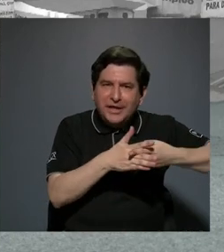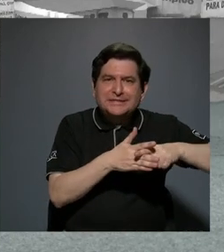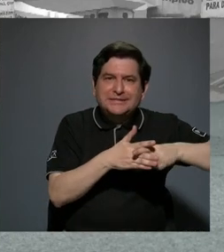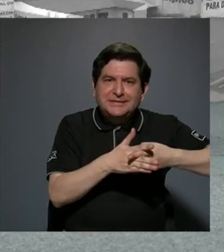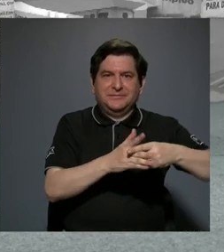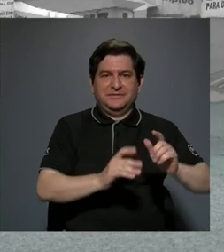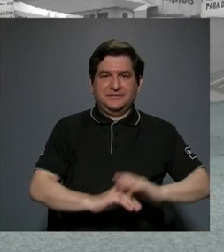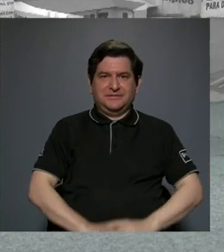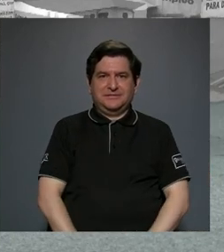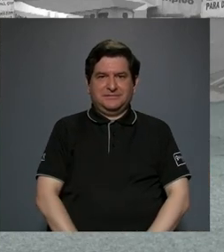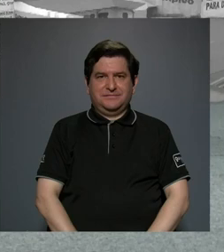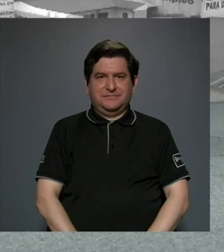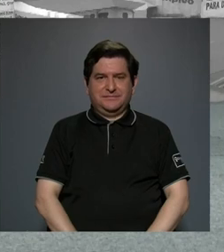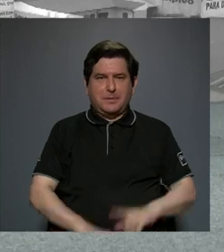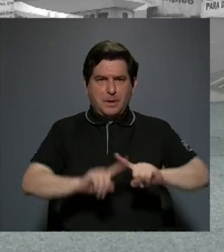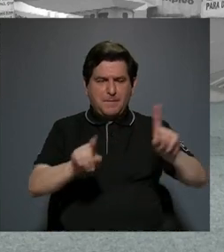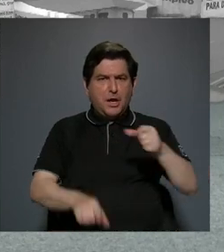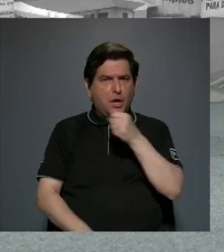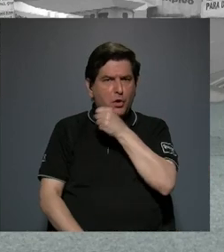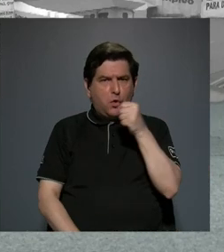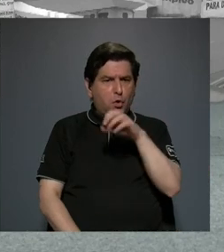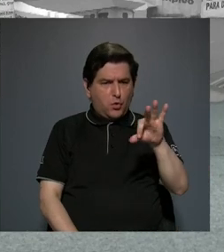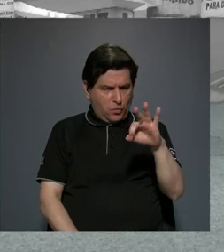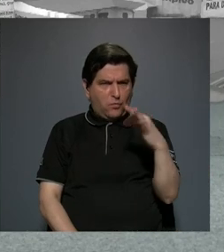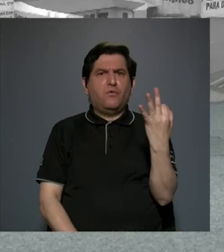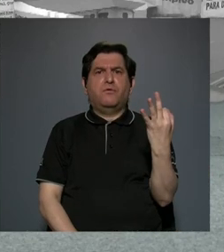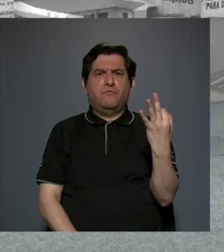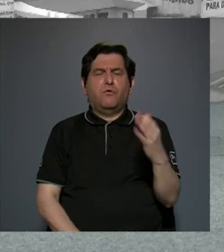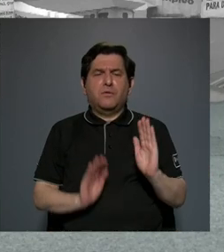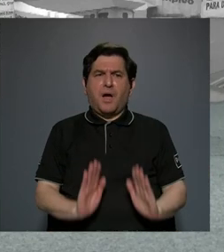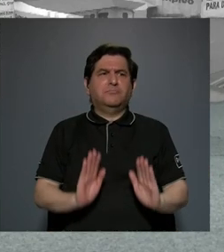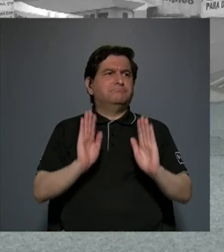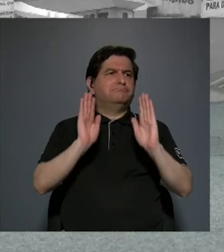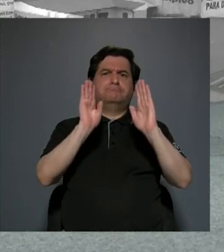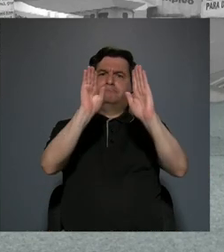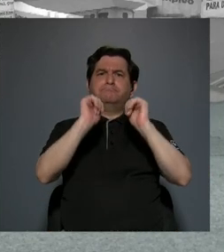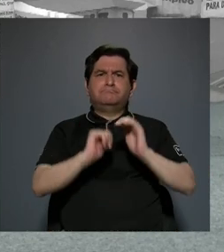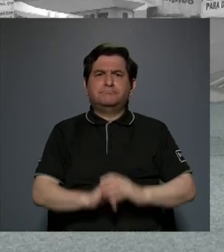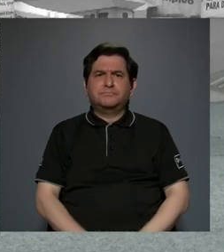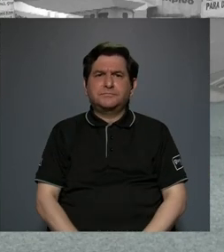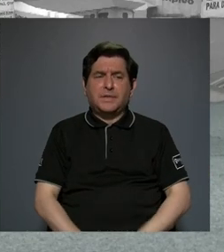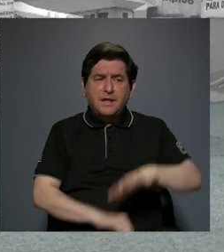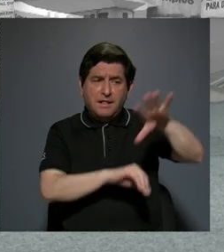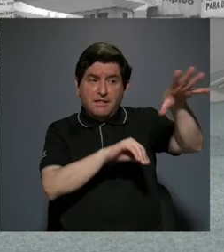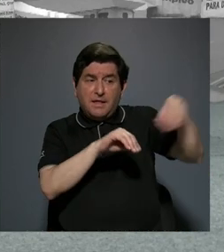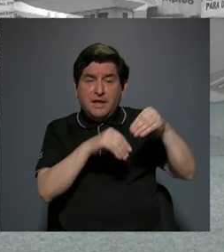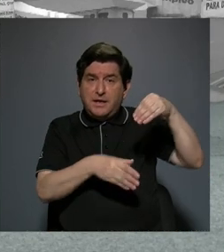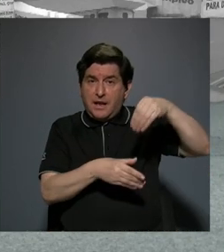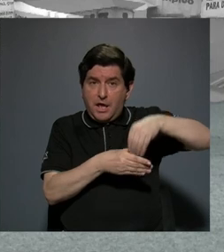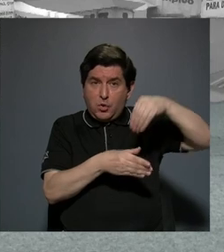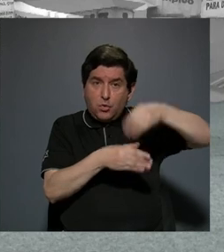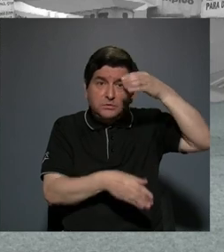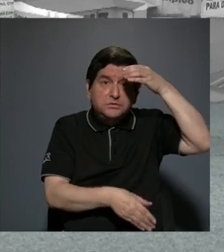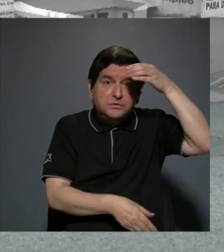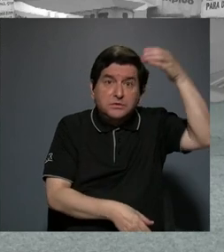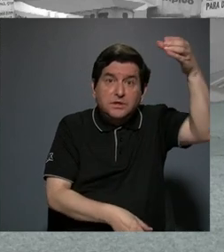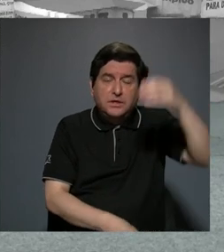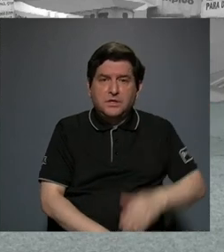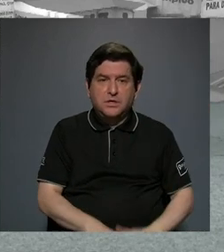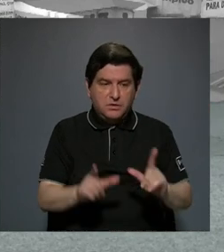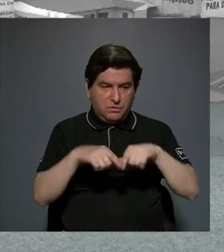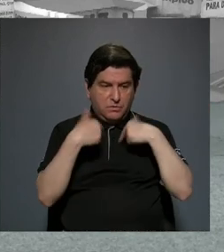herramientas pero un coro es una manera maravillosa de agregarle contenido cultural